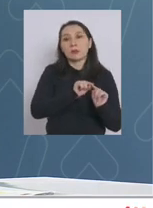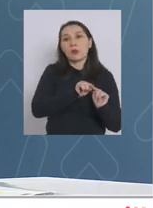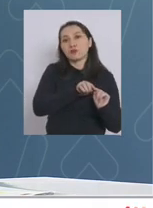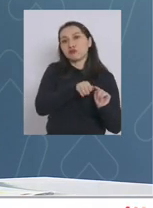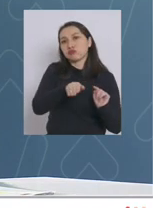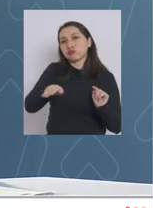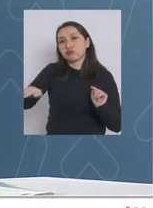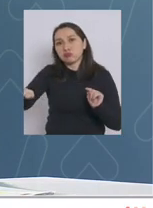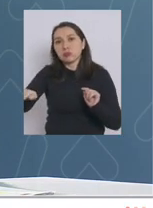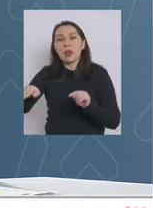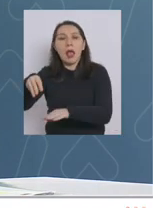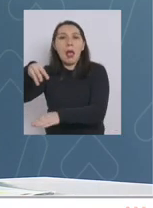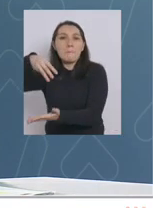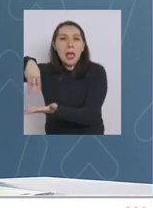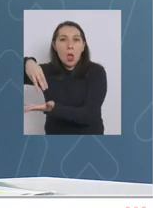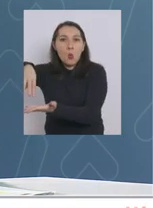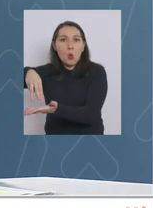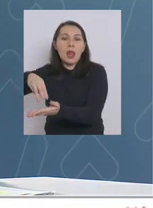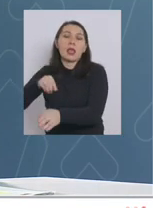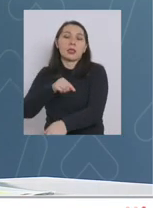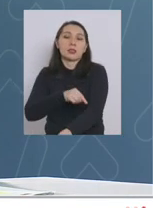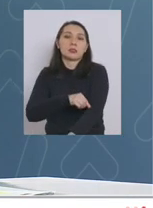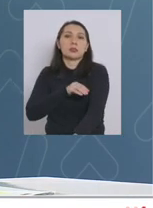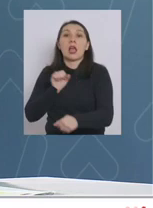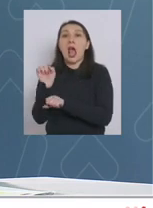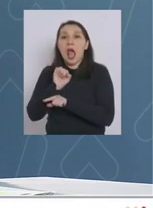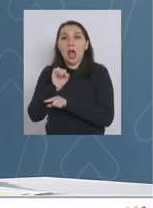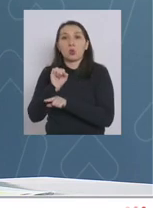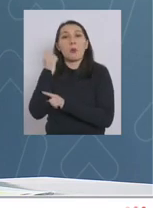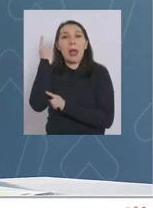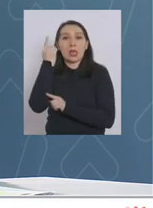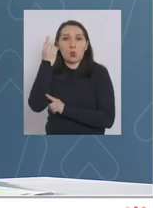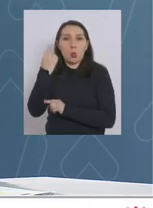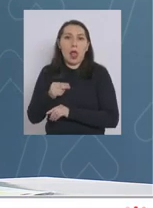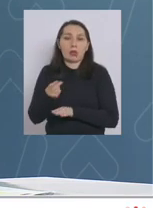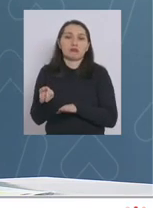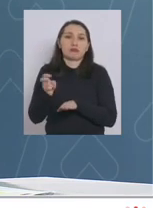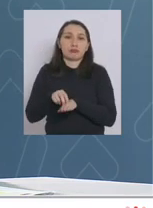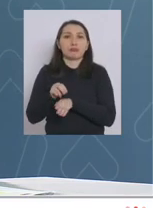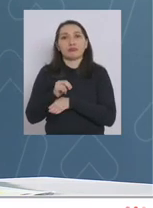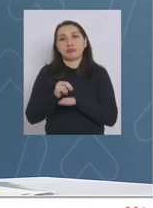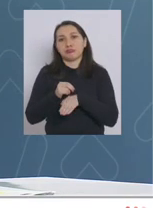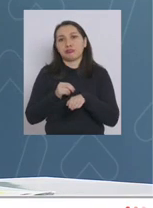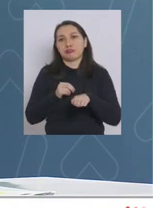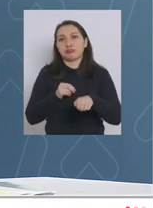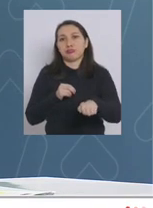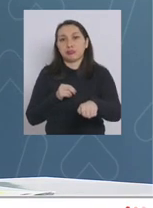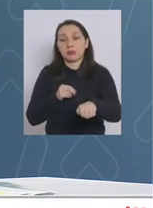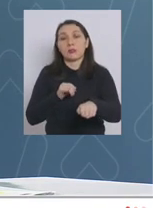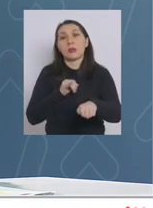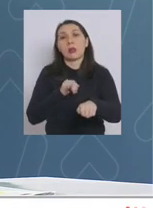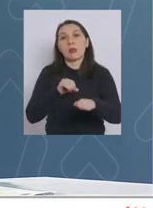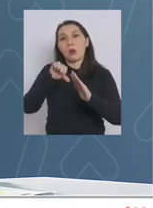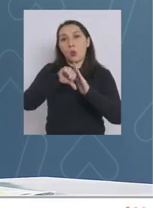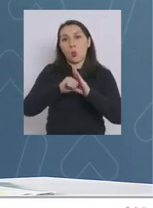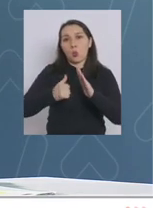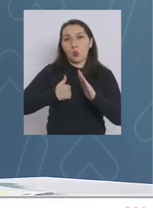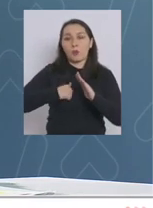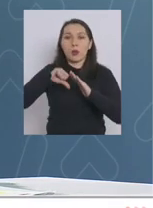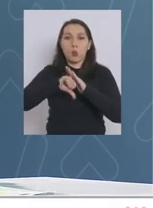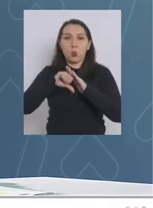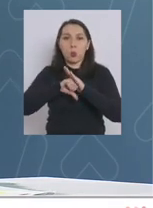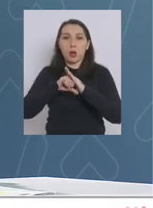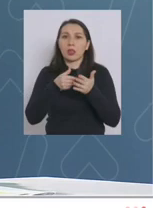a su residencia en la región del Maule en vehículo particular para continuar su cuarentena por